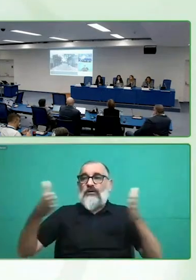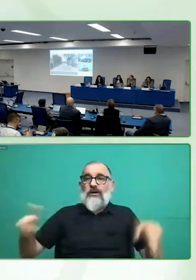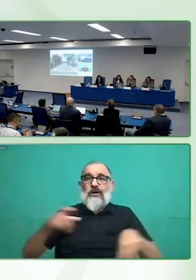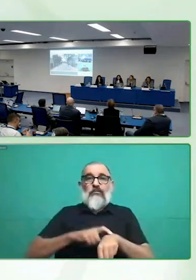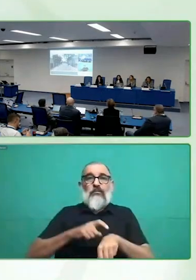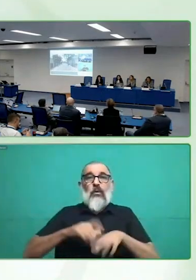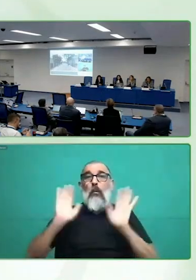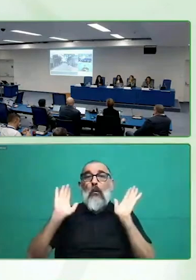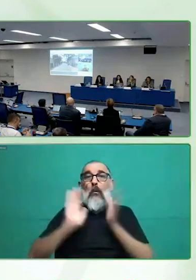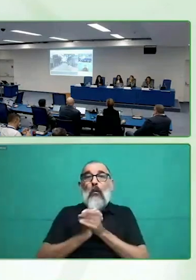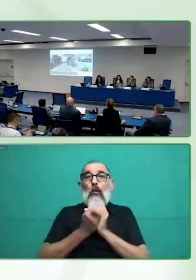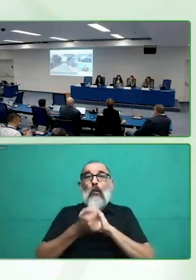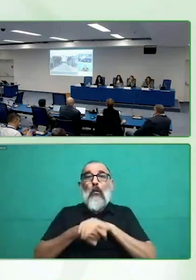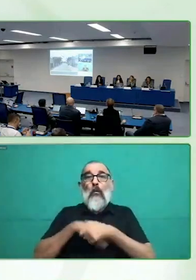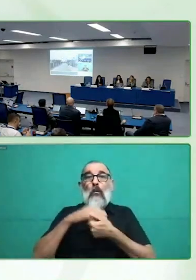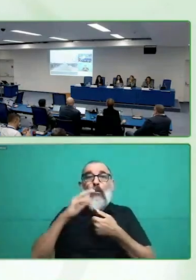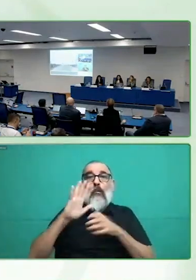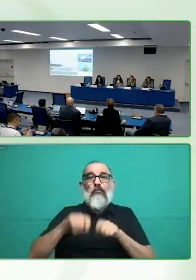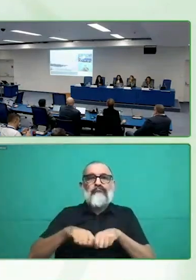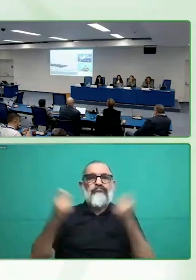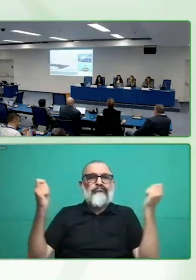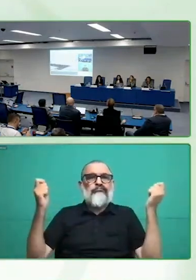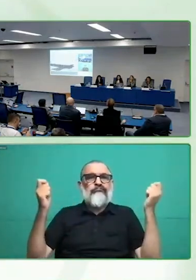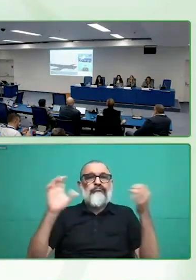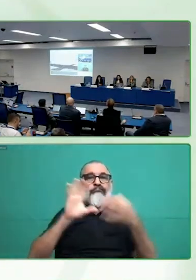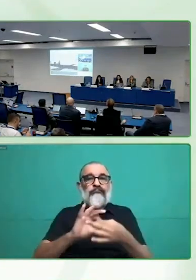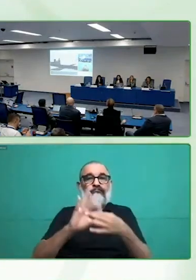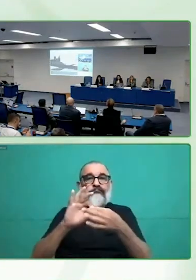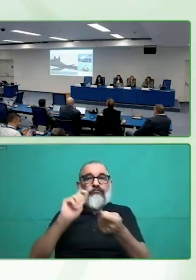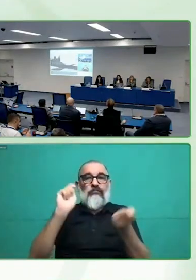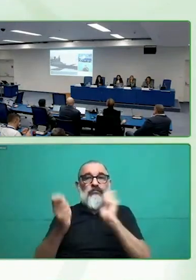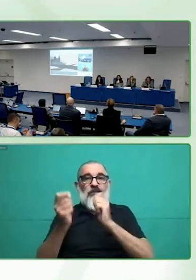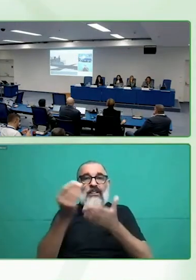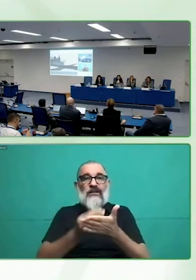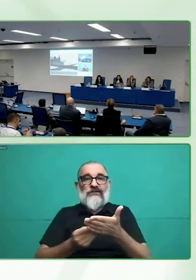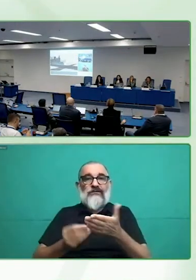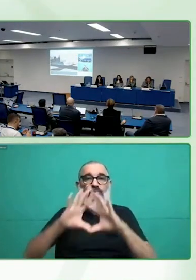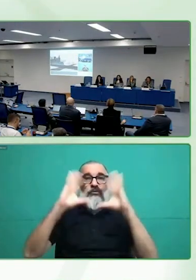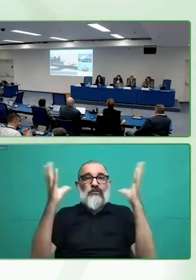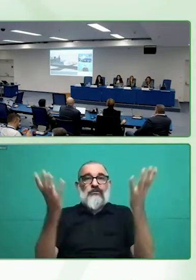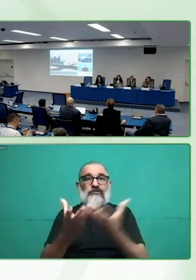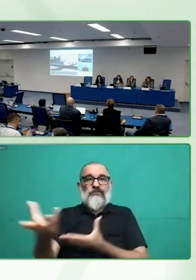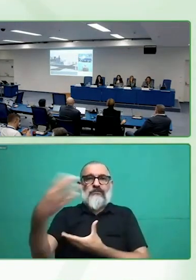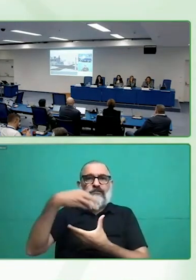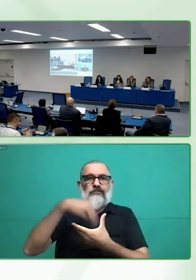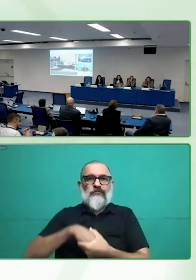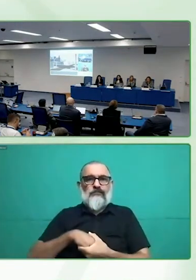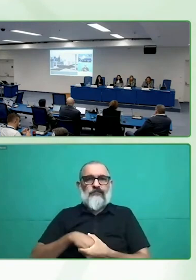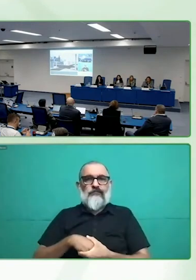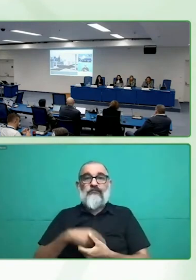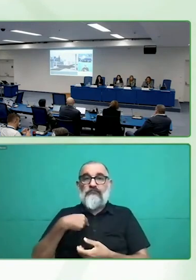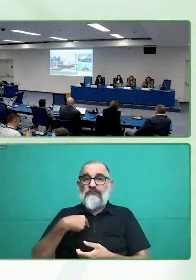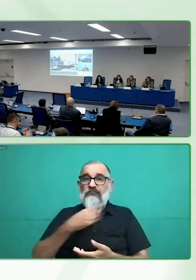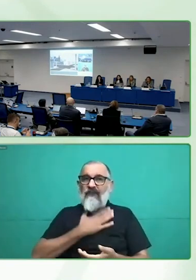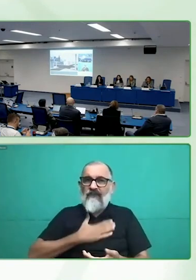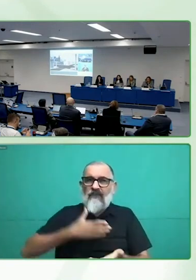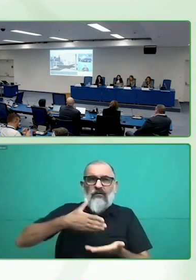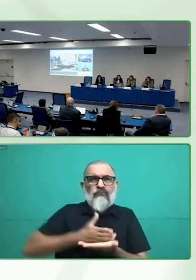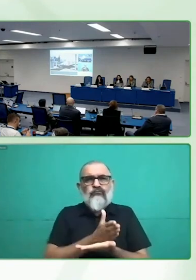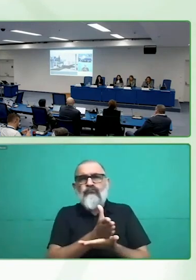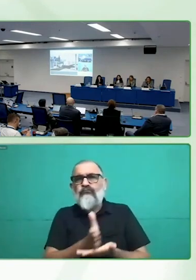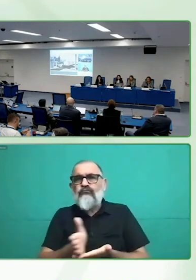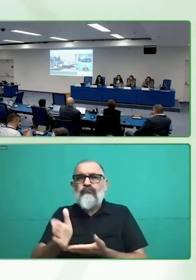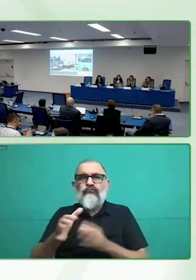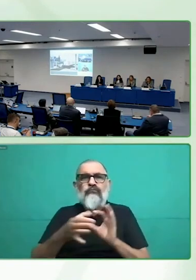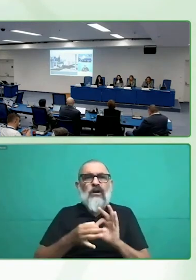aseguren ciudades incluyentes. Donde transitar libremente entre puertas, rampas, rincones